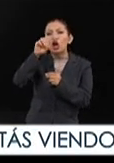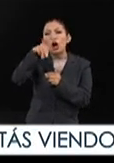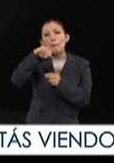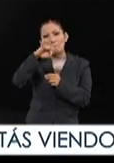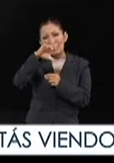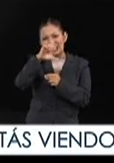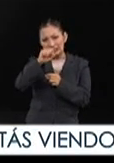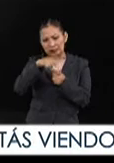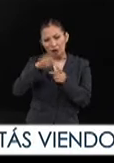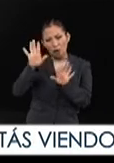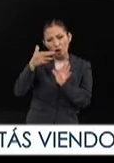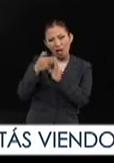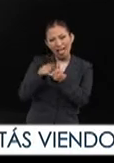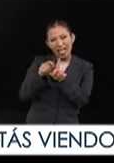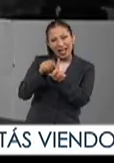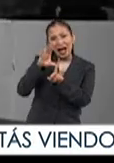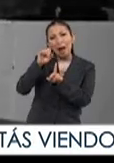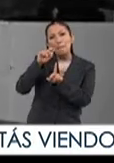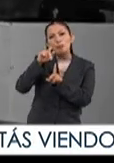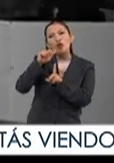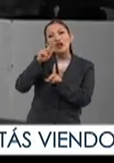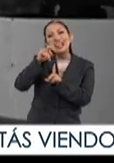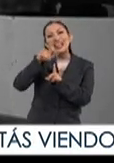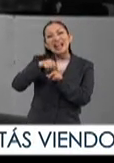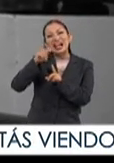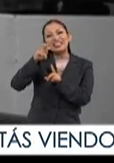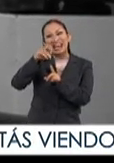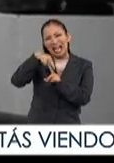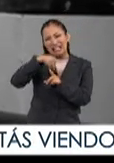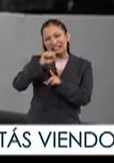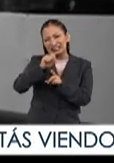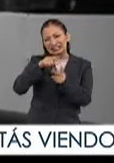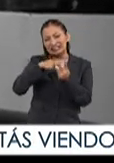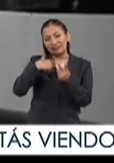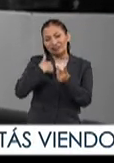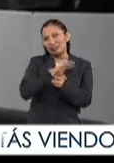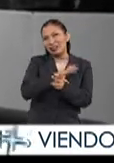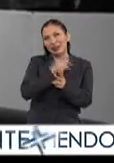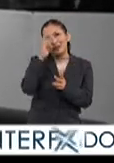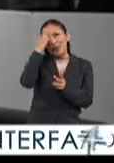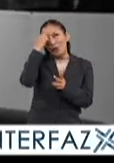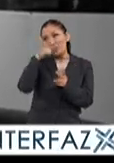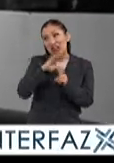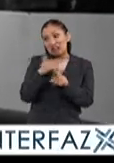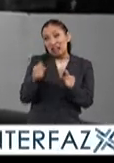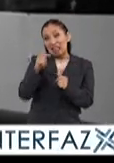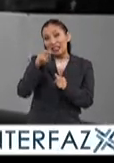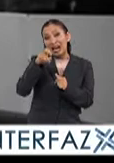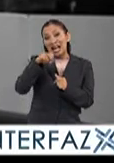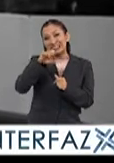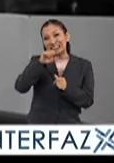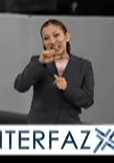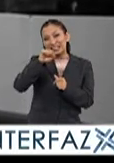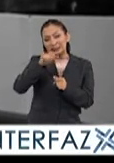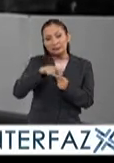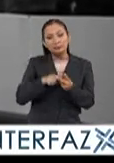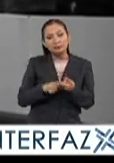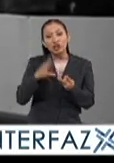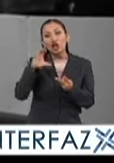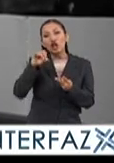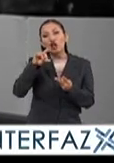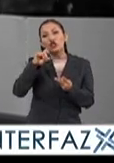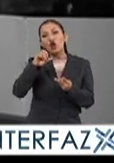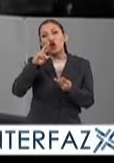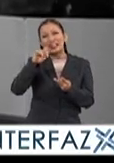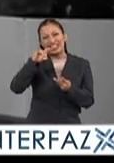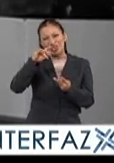tipo Capulinita, El Tranzas, que todavía lo recuerdo con mucho cariño y casi nadie recuerda a El Tranzas, a Condorito.